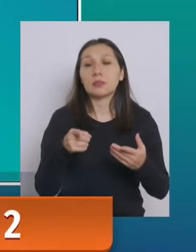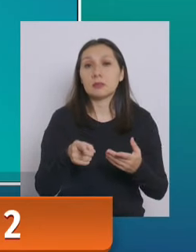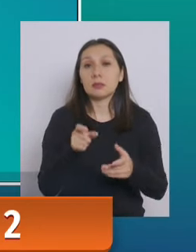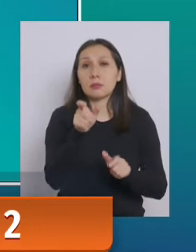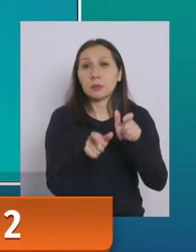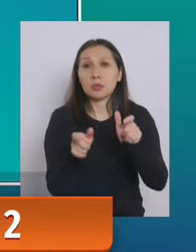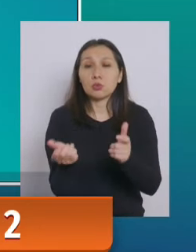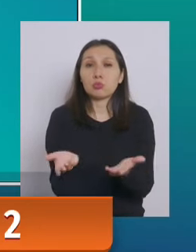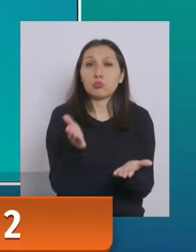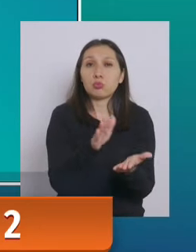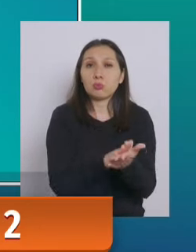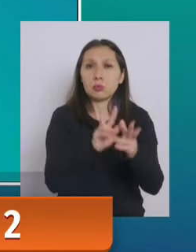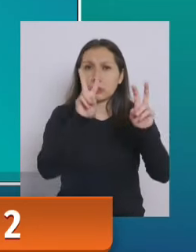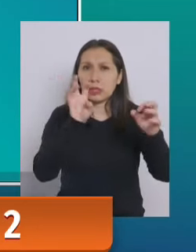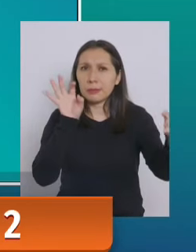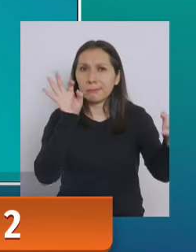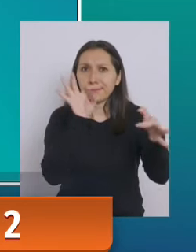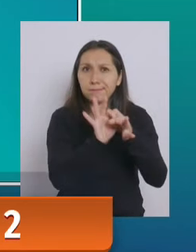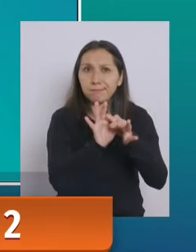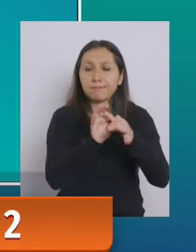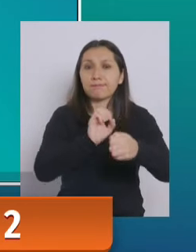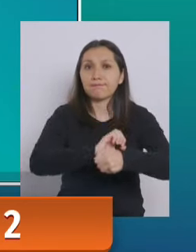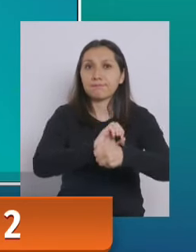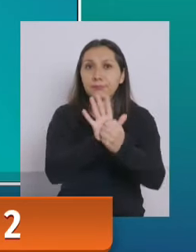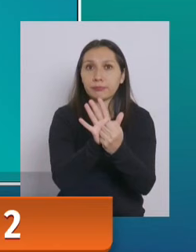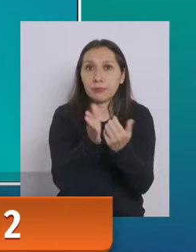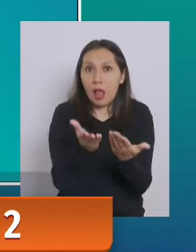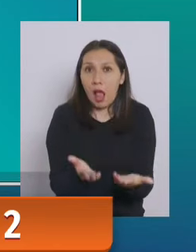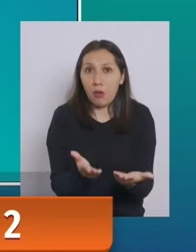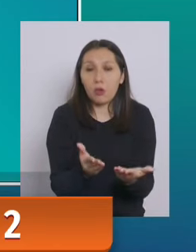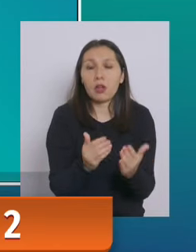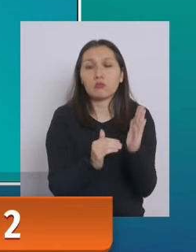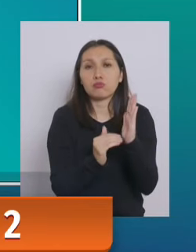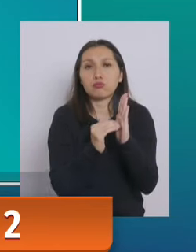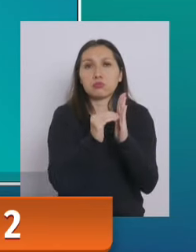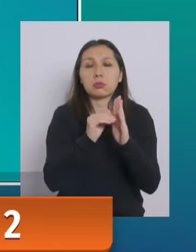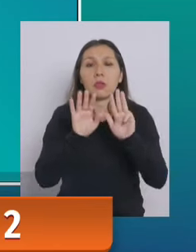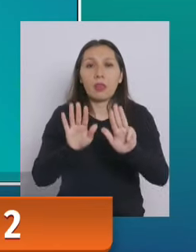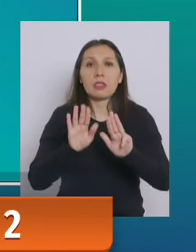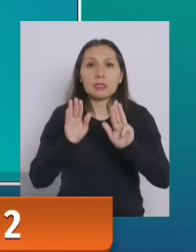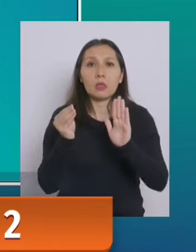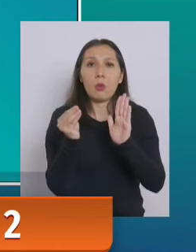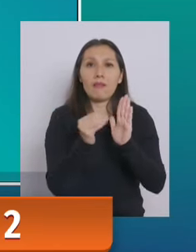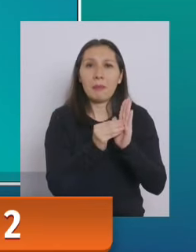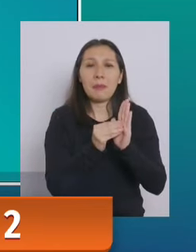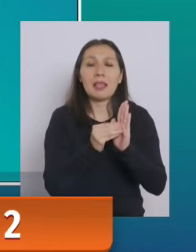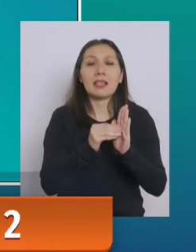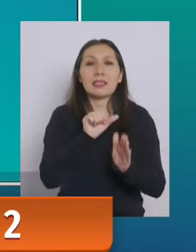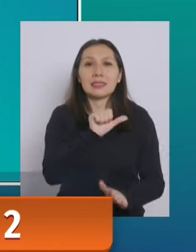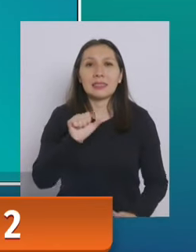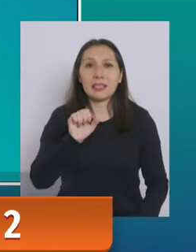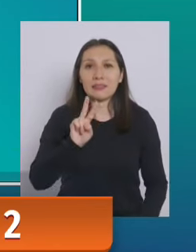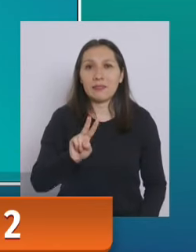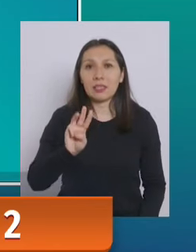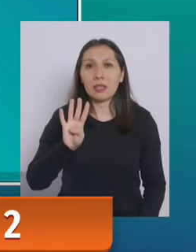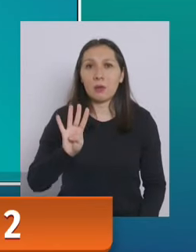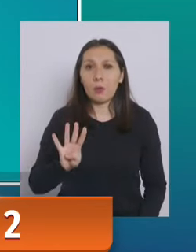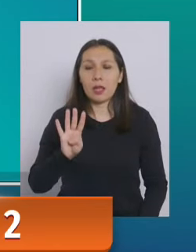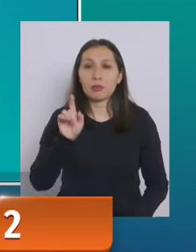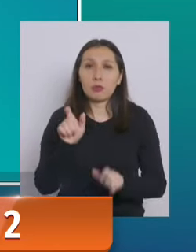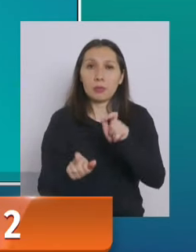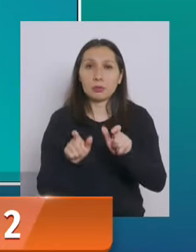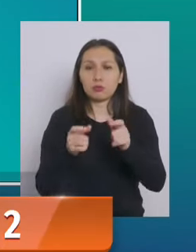de decesos asociados a esta pandemia asciende a diecinueve mil seiscientos veinticuatro